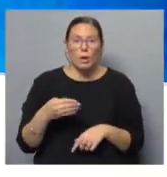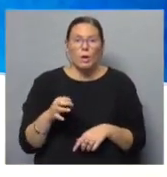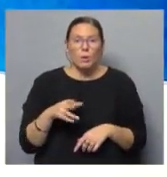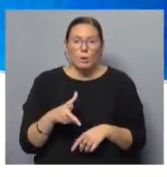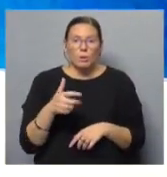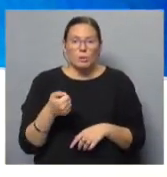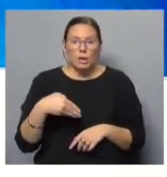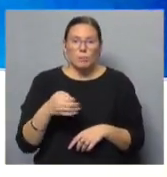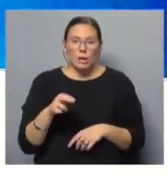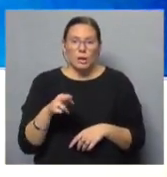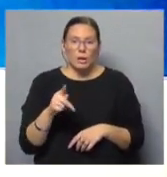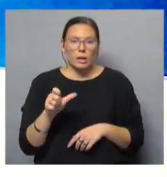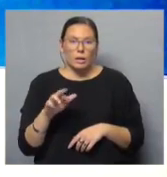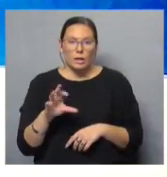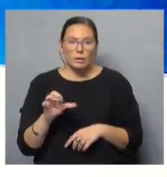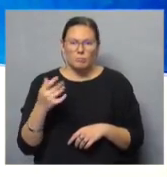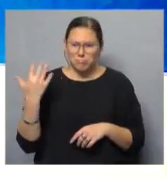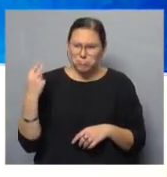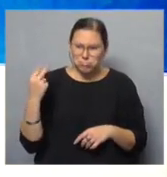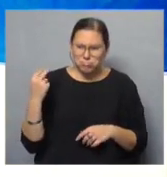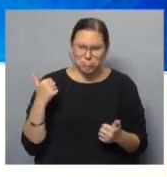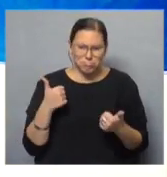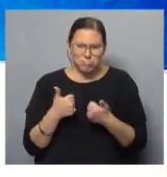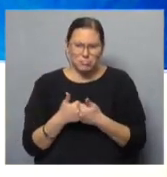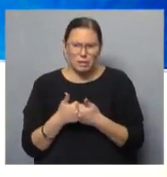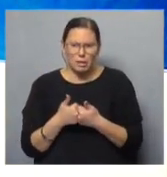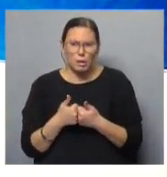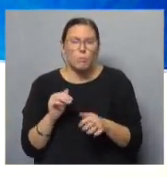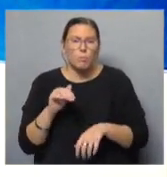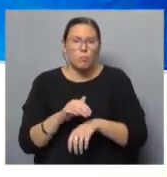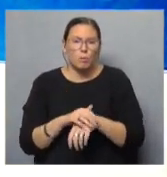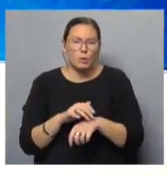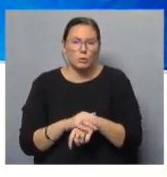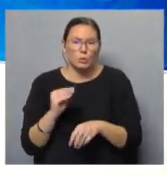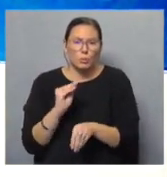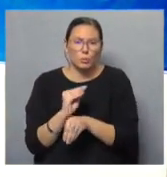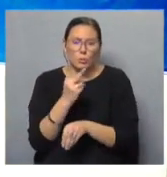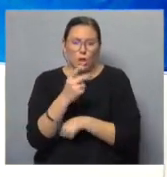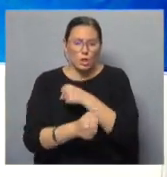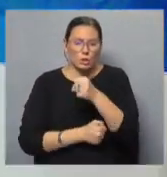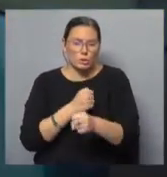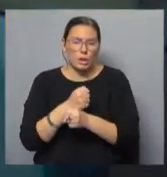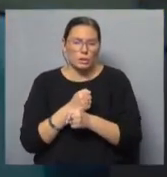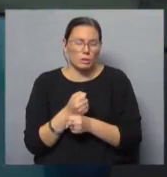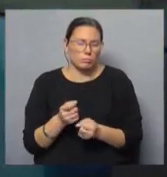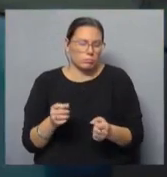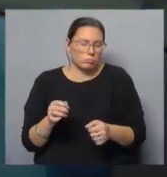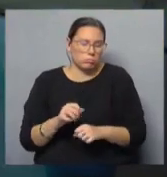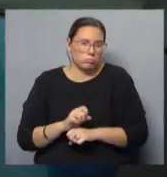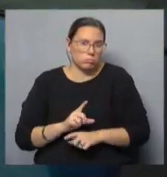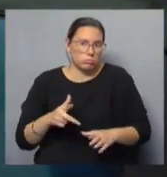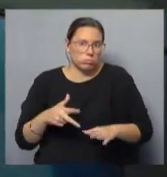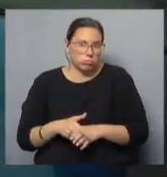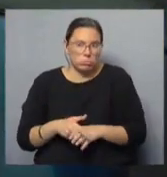volvemos a la cancha. Hacía bastante que no tocabas con ellos. Sí, hubo un cráter cultural de dos años en donde no hubo